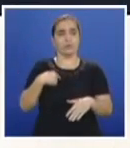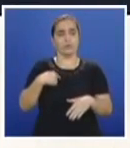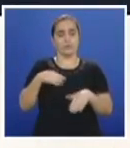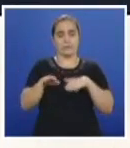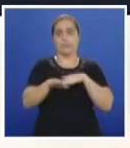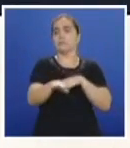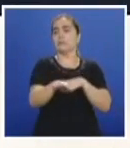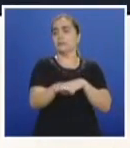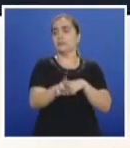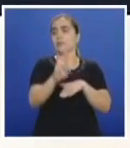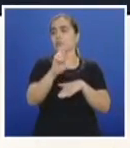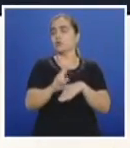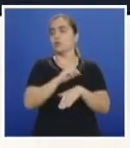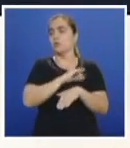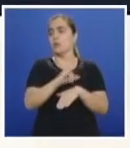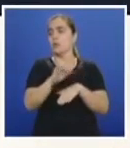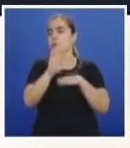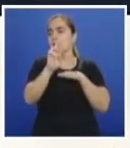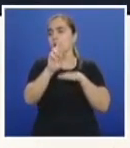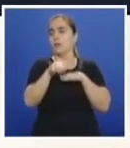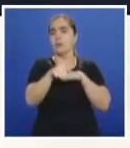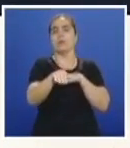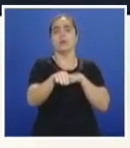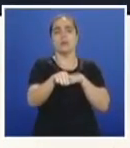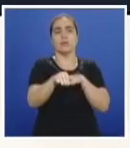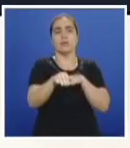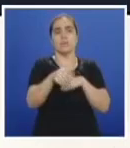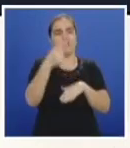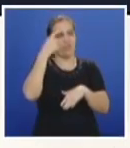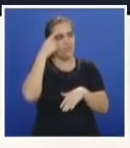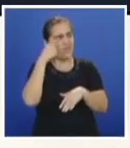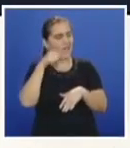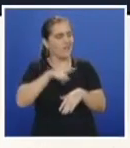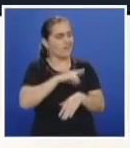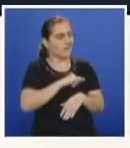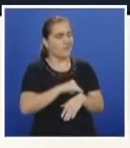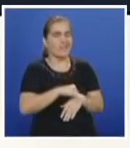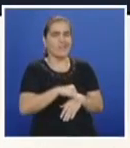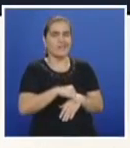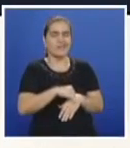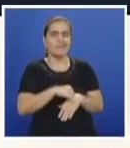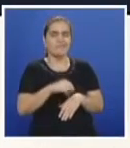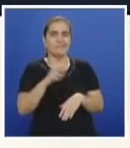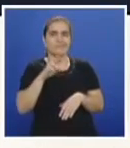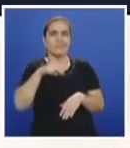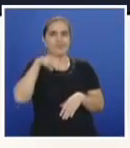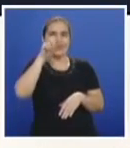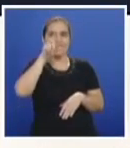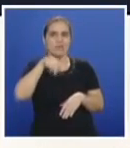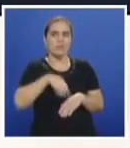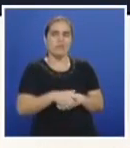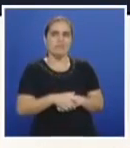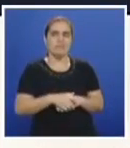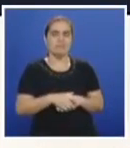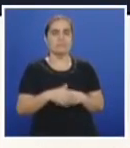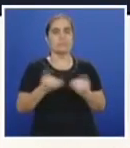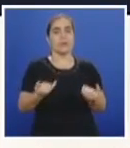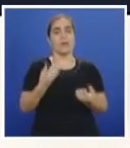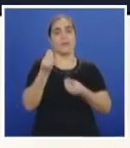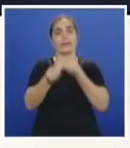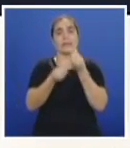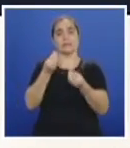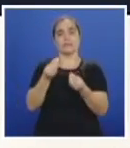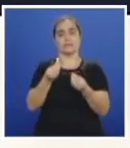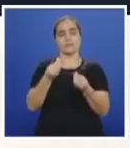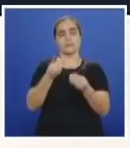congestión al sur de la capital, Vallecaucana, pensamos que toda la ciudad está así. Pero, ¿qué alternativas y qué estrategias se proponen